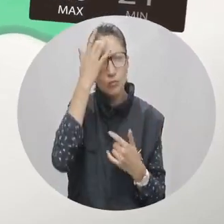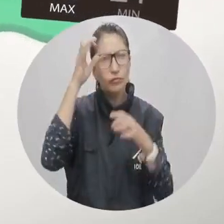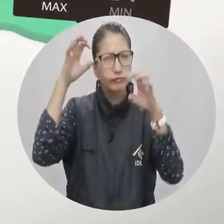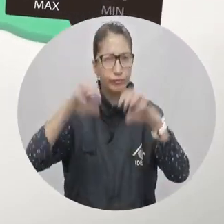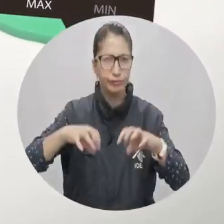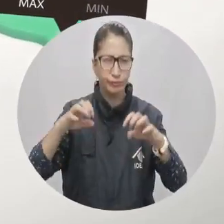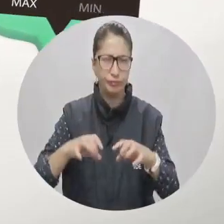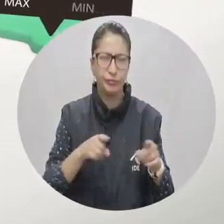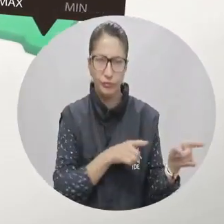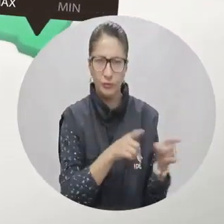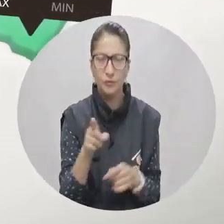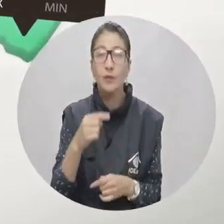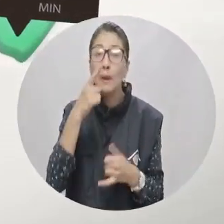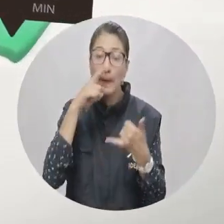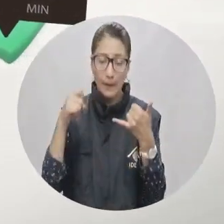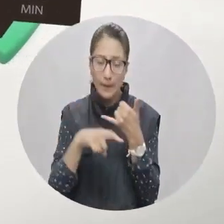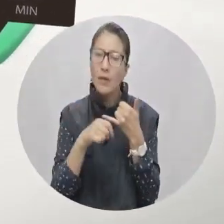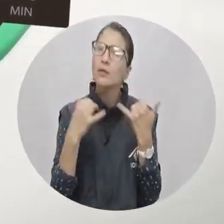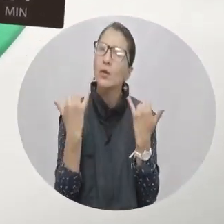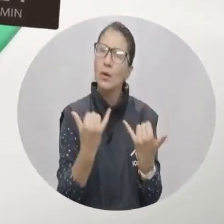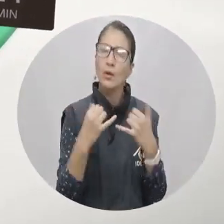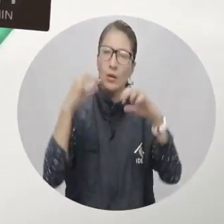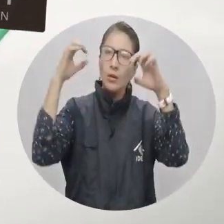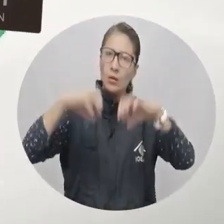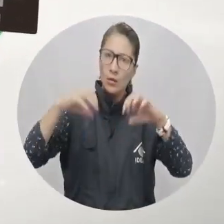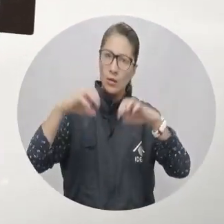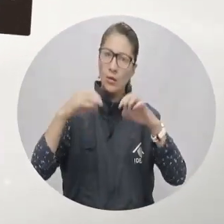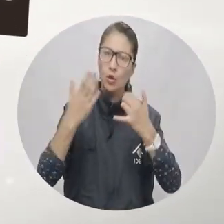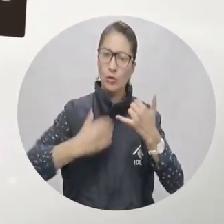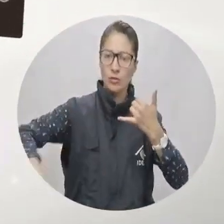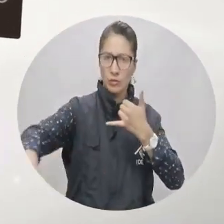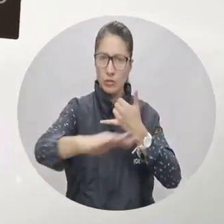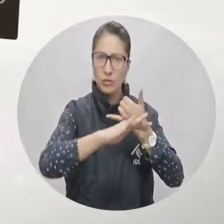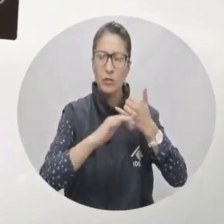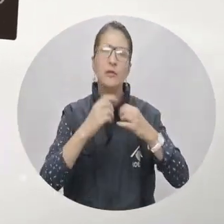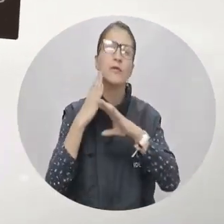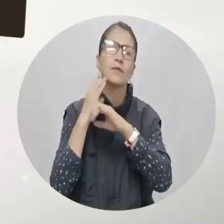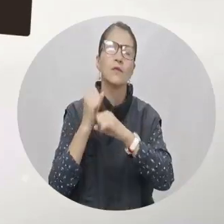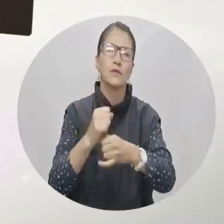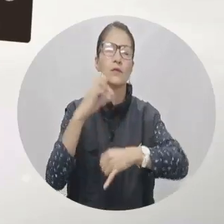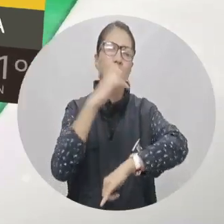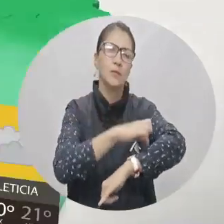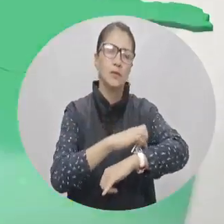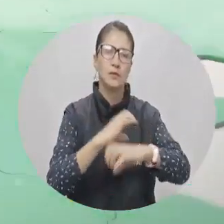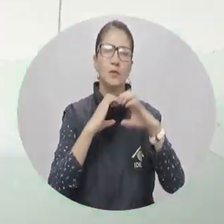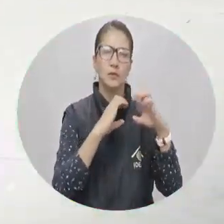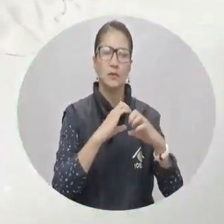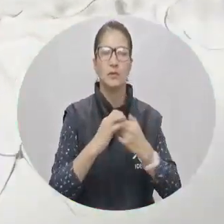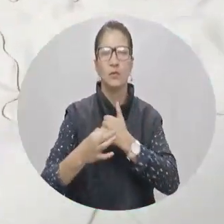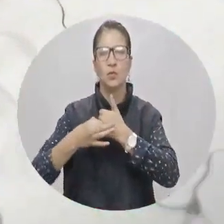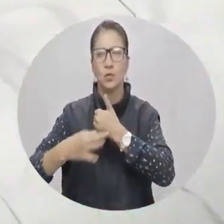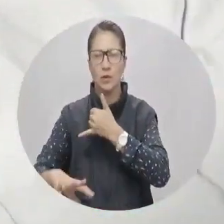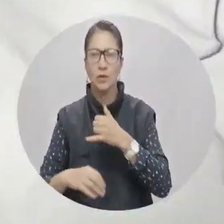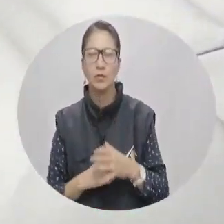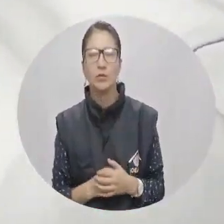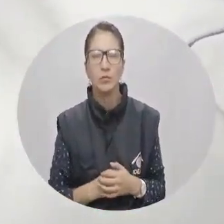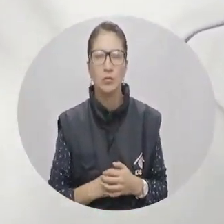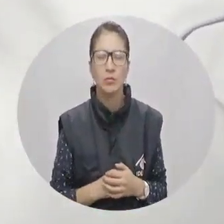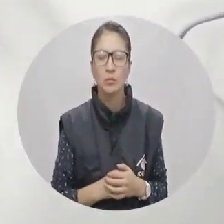bañado en agua. La zona amazónica recibirá agua a la altura del pie de monte, Baupés, Putumayo, Caqueta y Guainía.